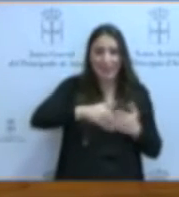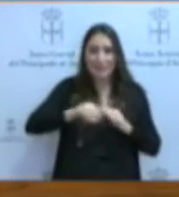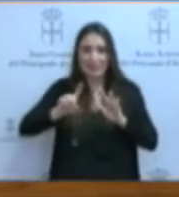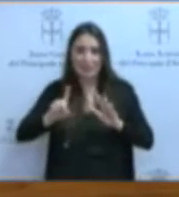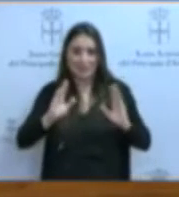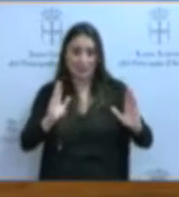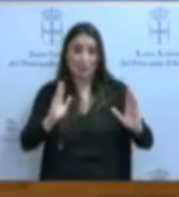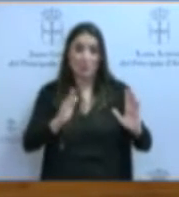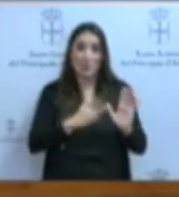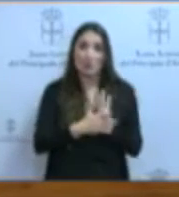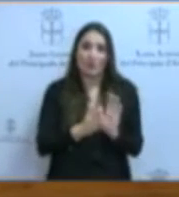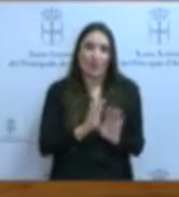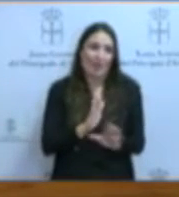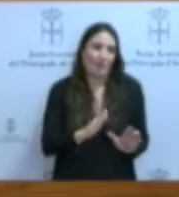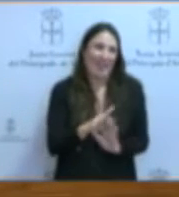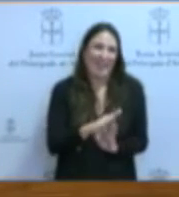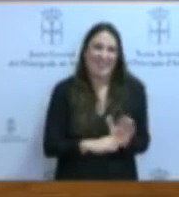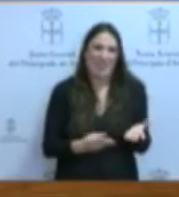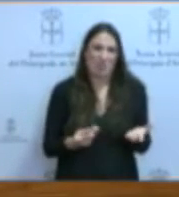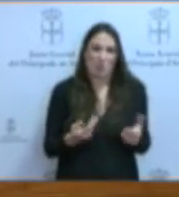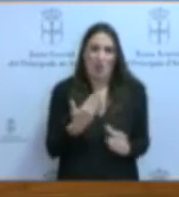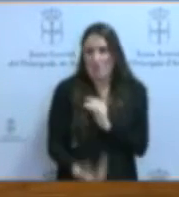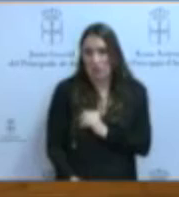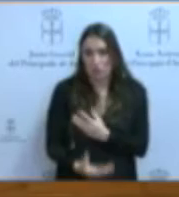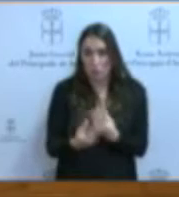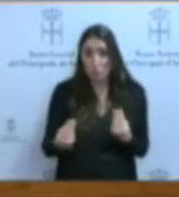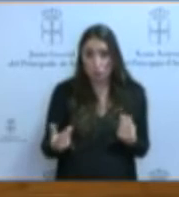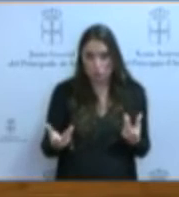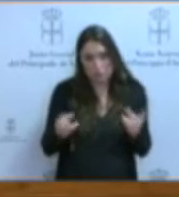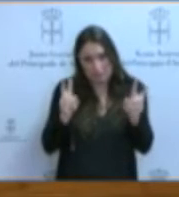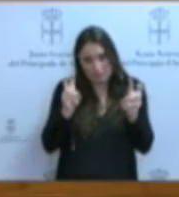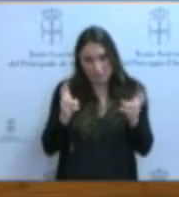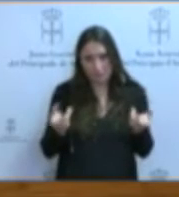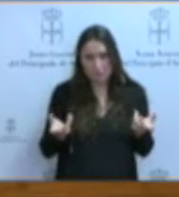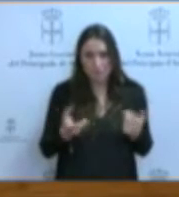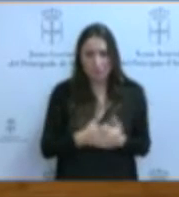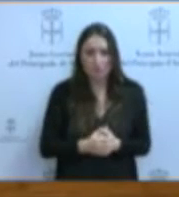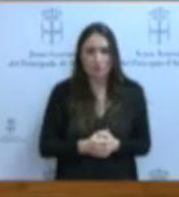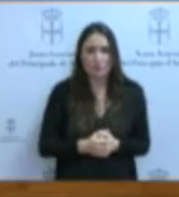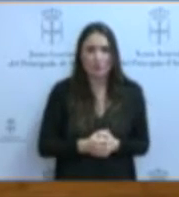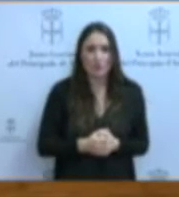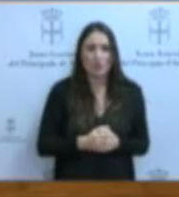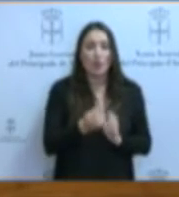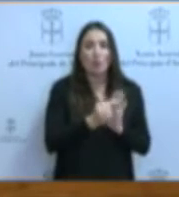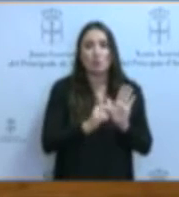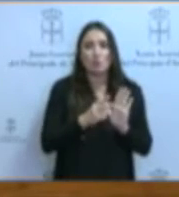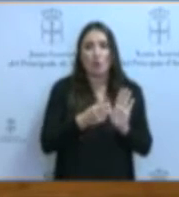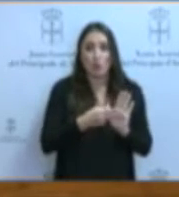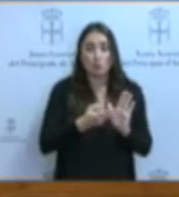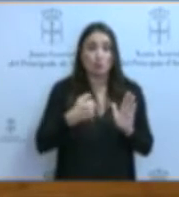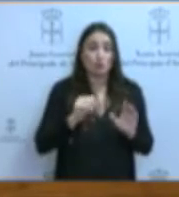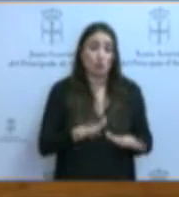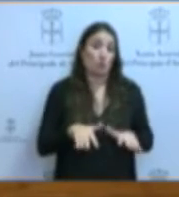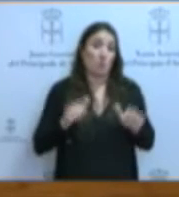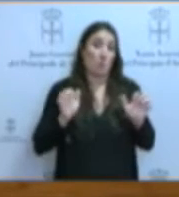criterios serían absolutamente defectuosos por calificarlo de alguna manera. Respecto al punto 2, nos vamos a abstener,